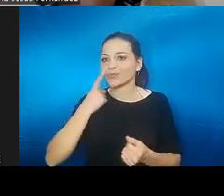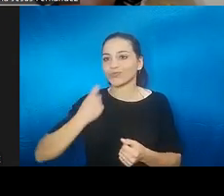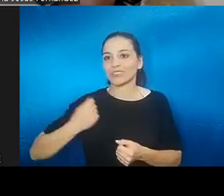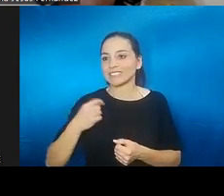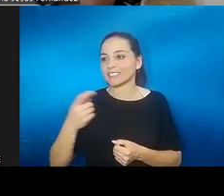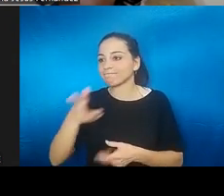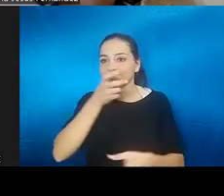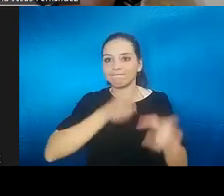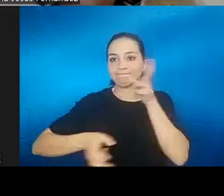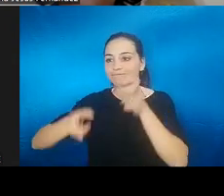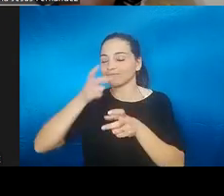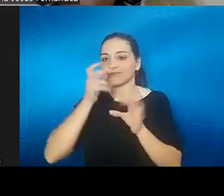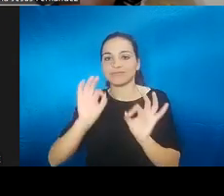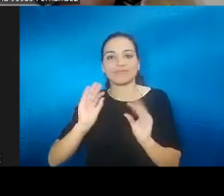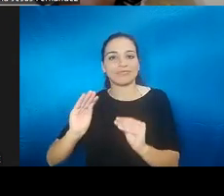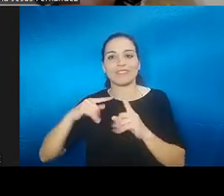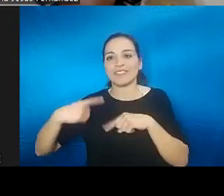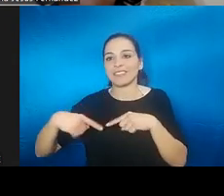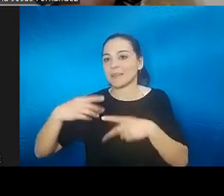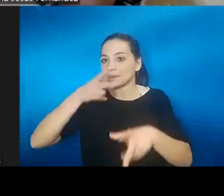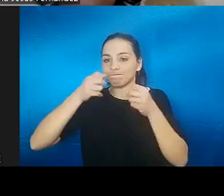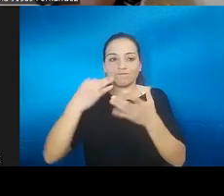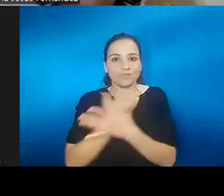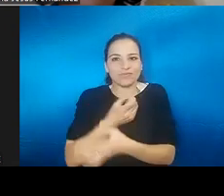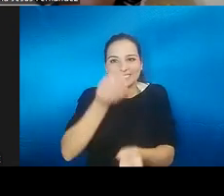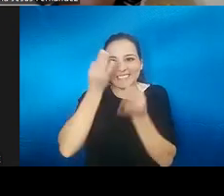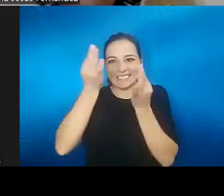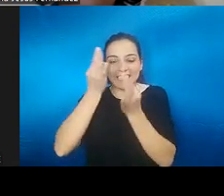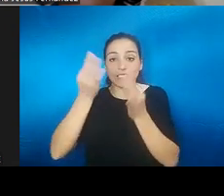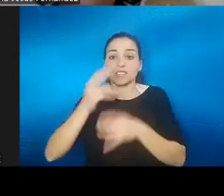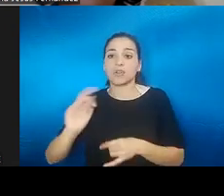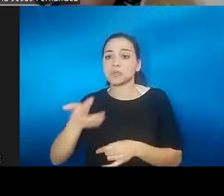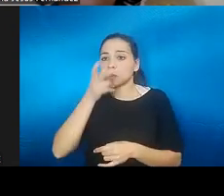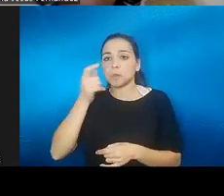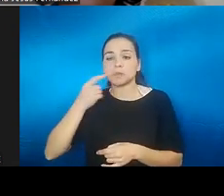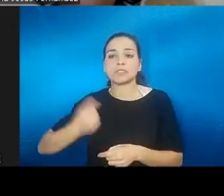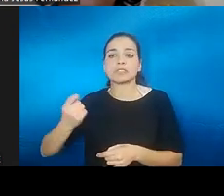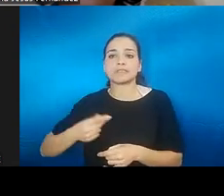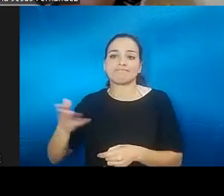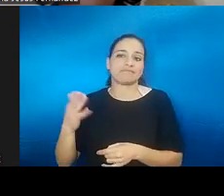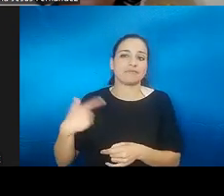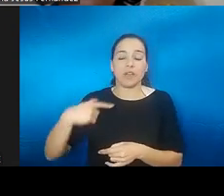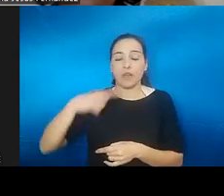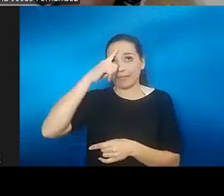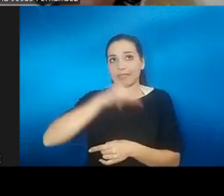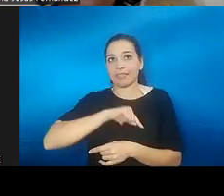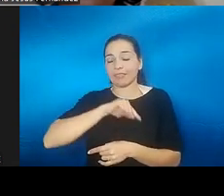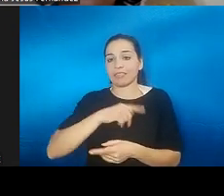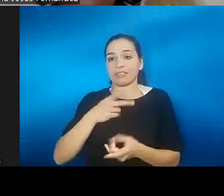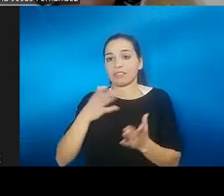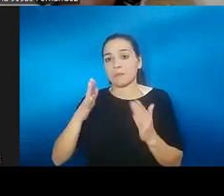para todo lo usan o hay otras personas que igual lo usan menos o son menos conscientes de que lo usan. Y